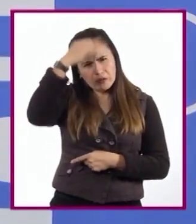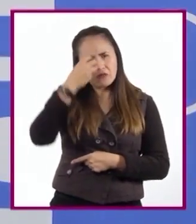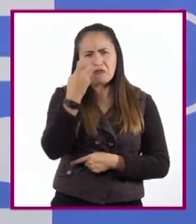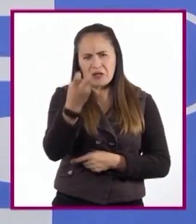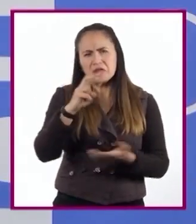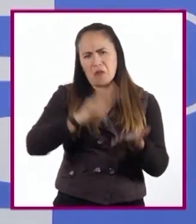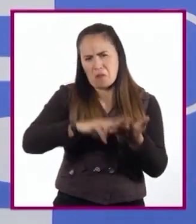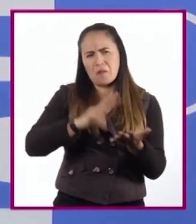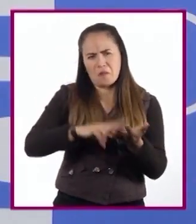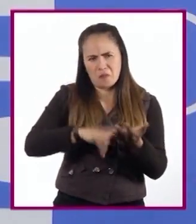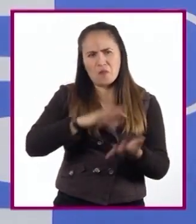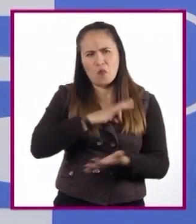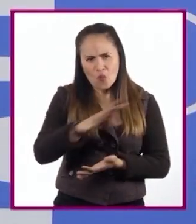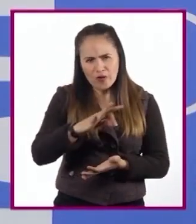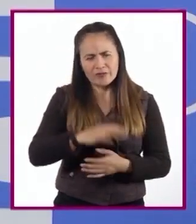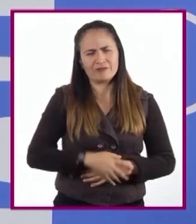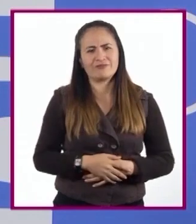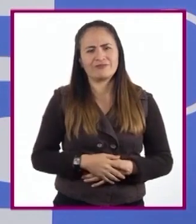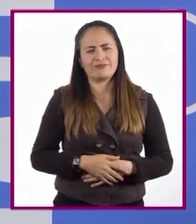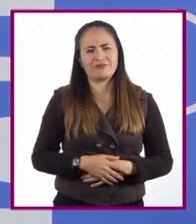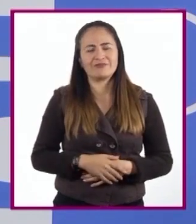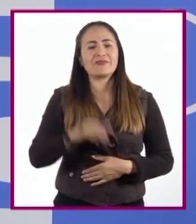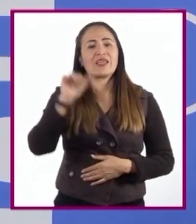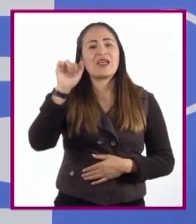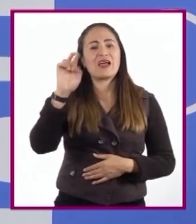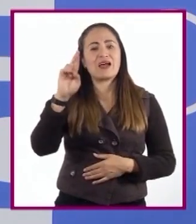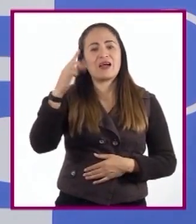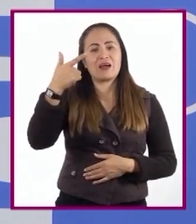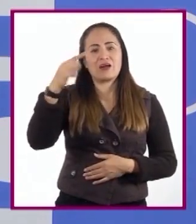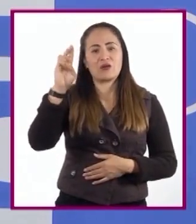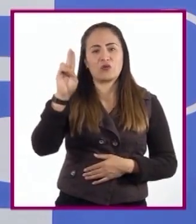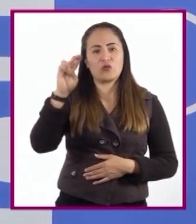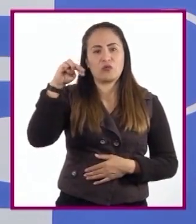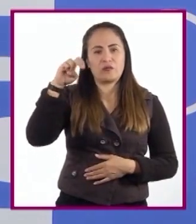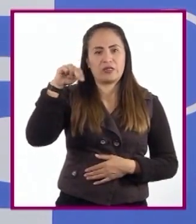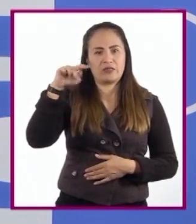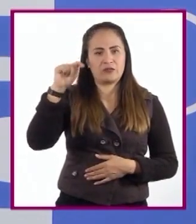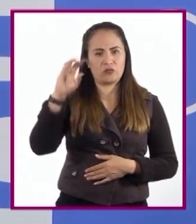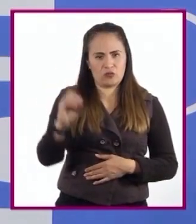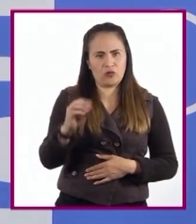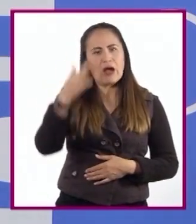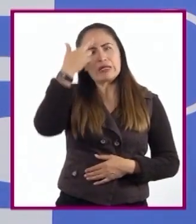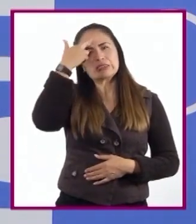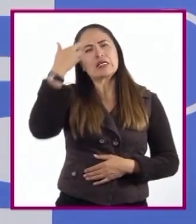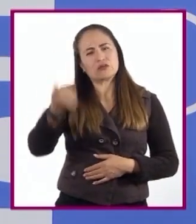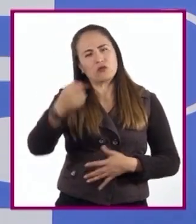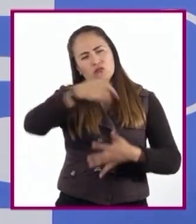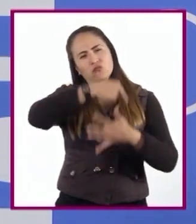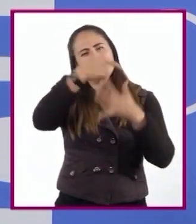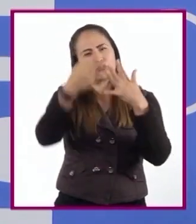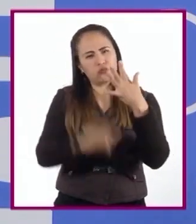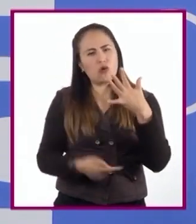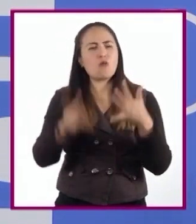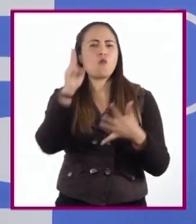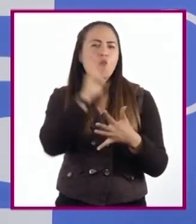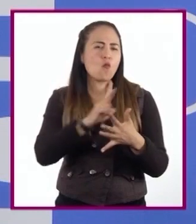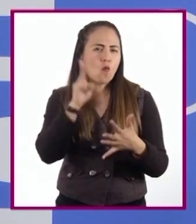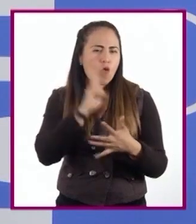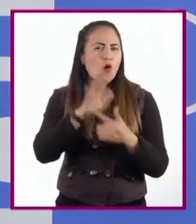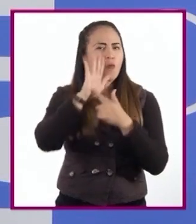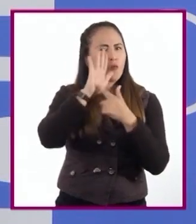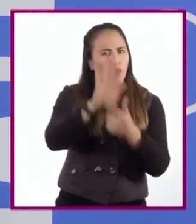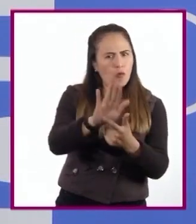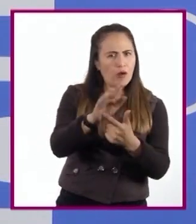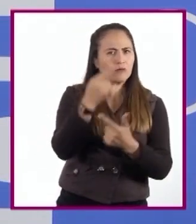Entonces, podemos definir como argumento a todo razonamiento que empleamos para demostrar o probar cualquier